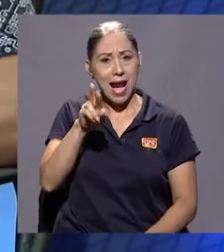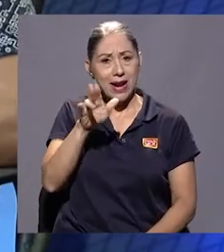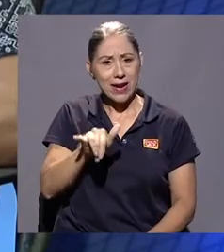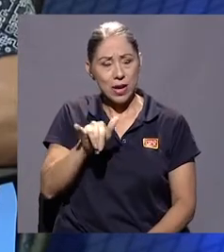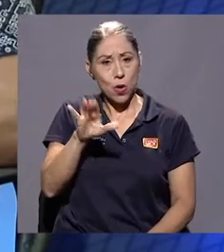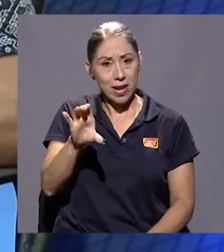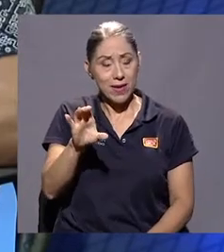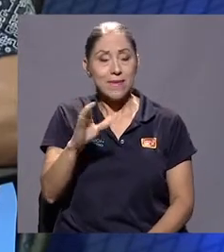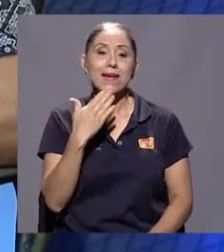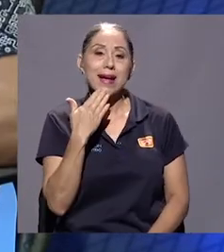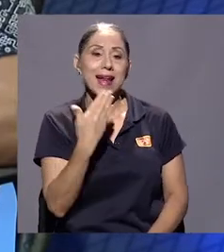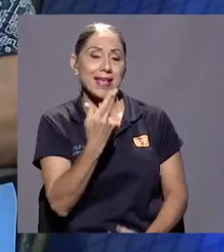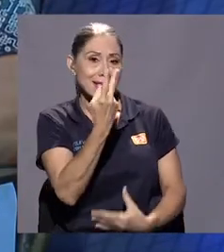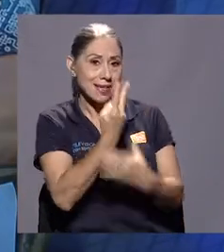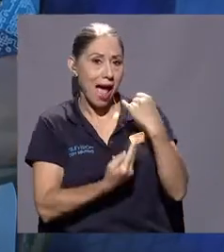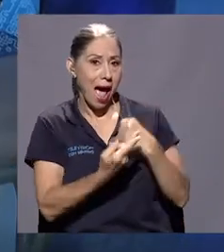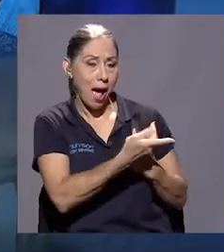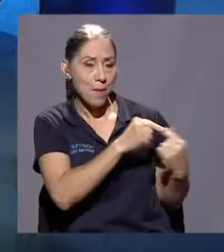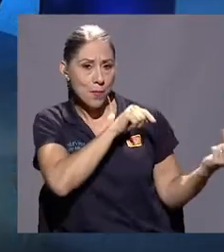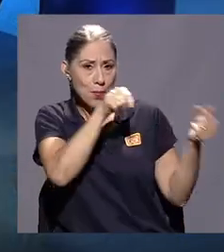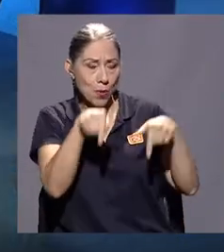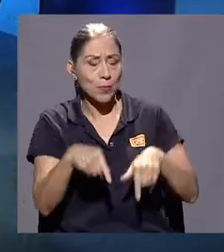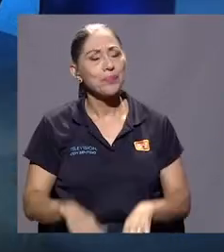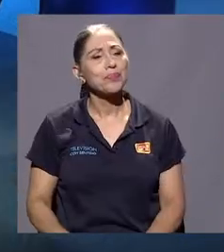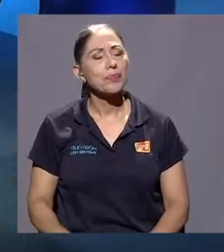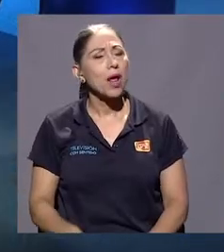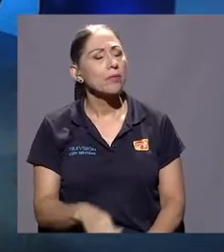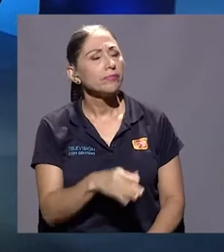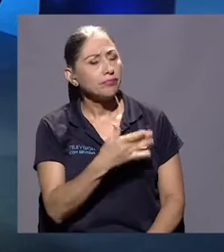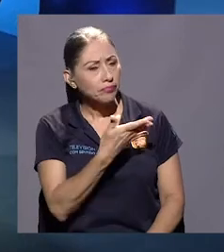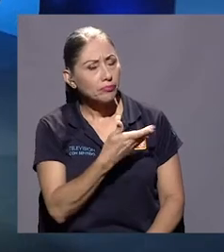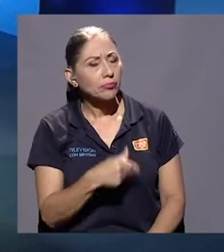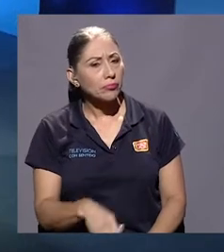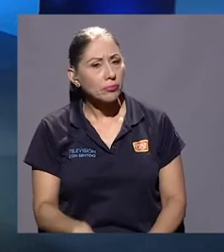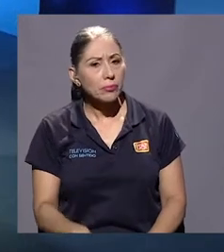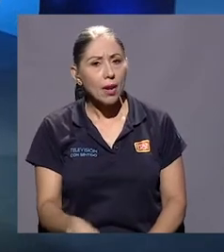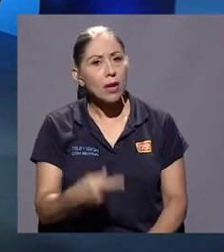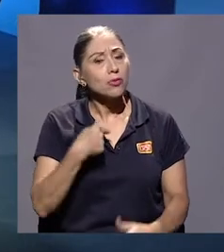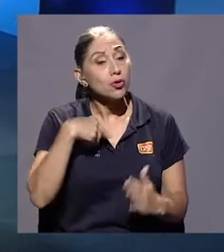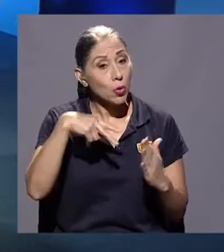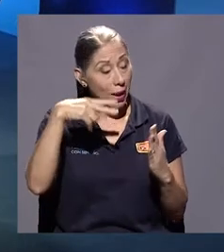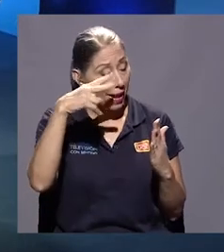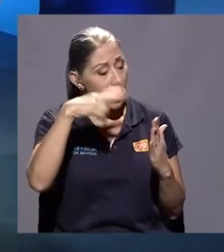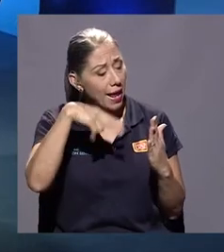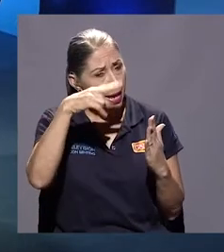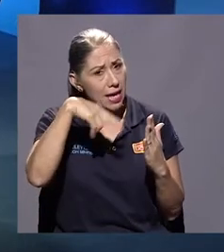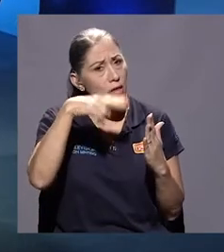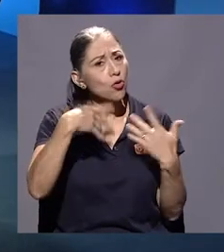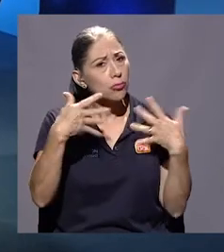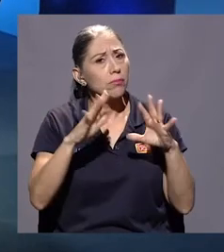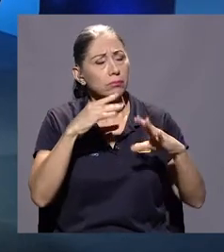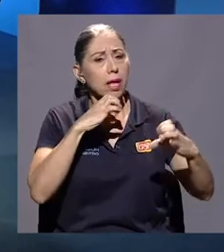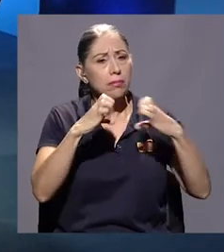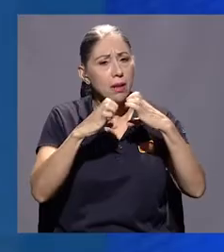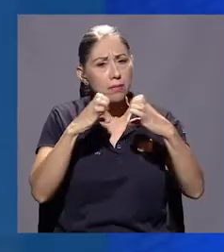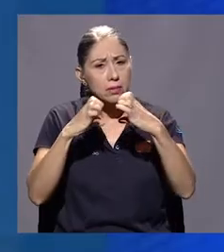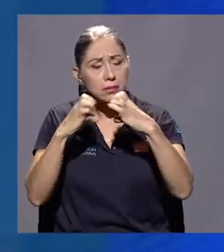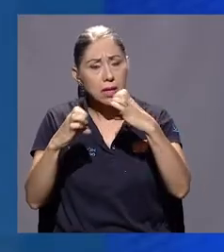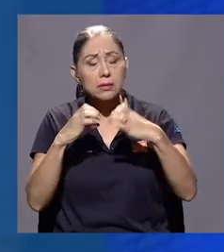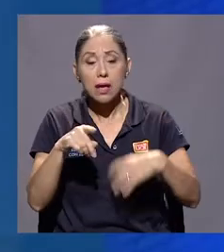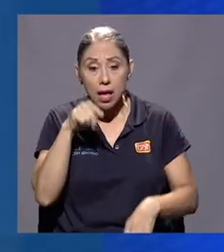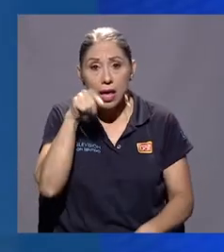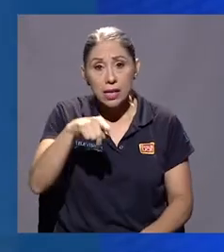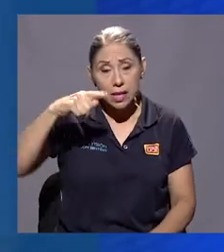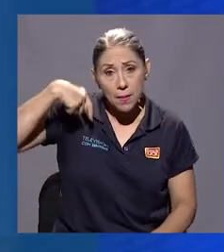Gracias a ambos por acompañarnos. César, entiendo porque he leído varias entrevistas que